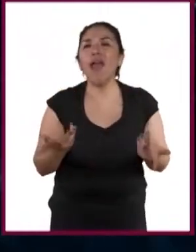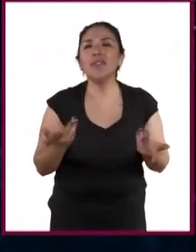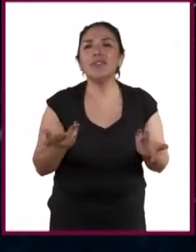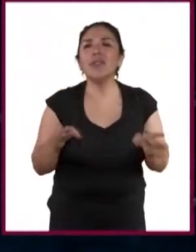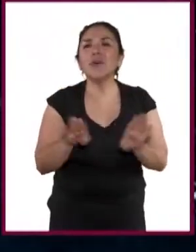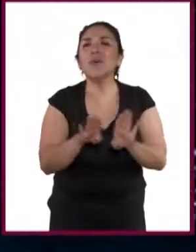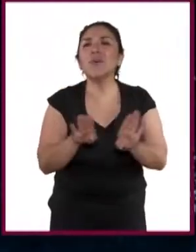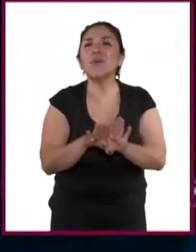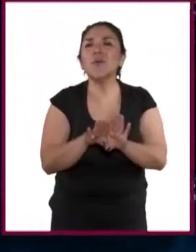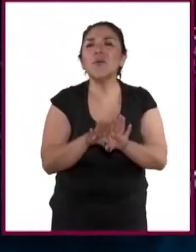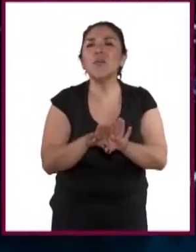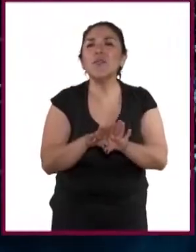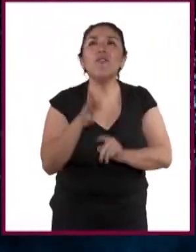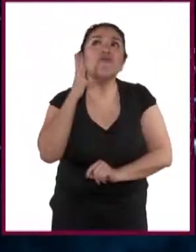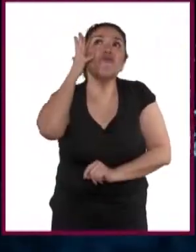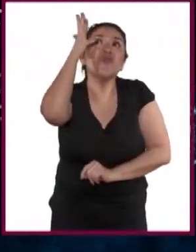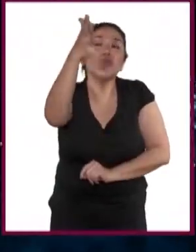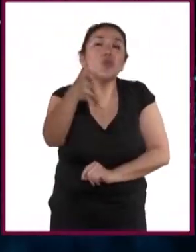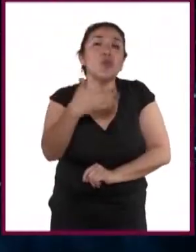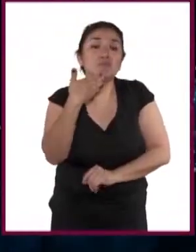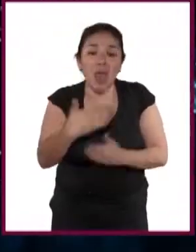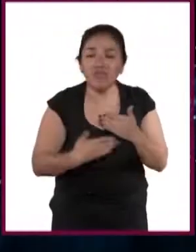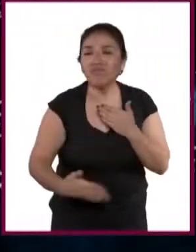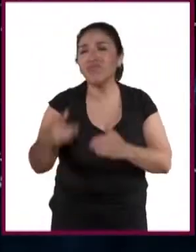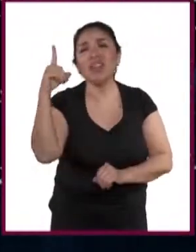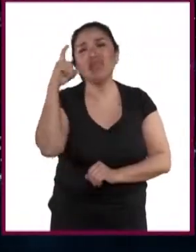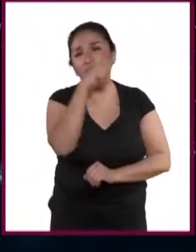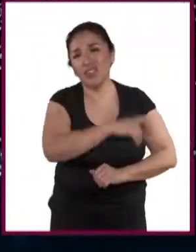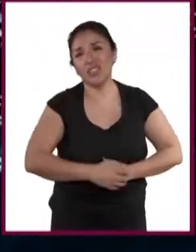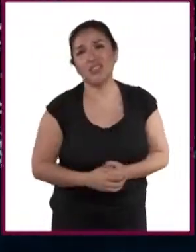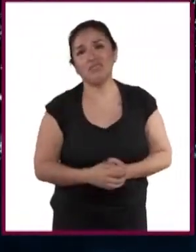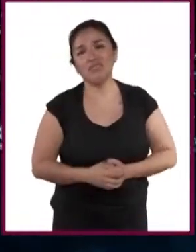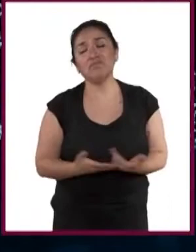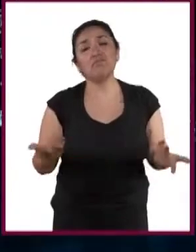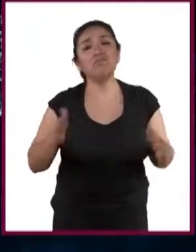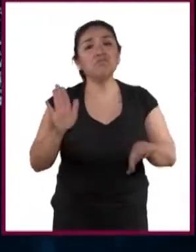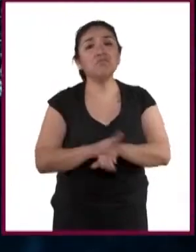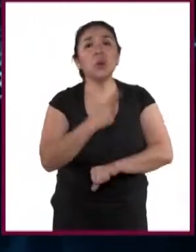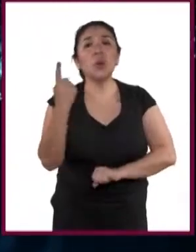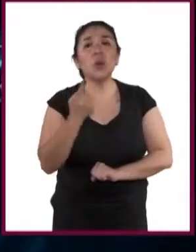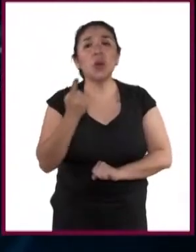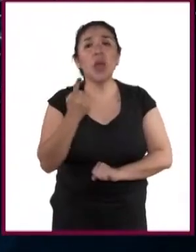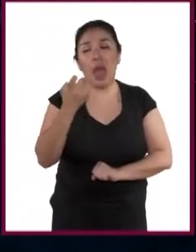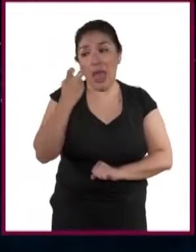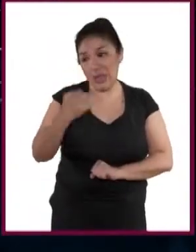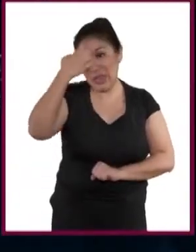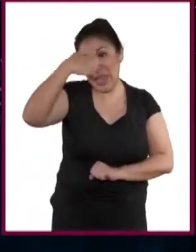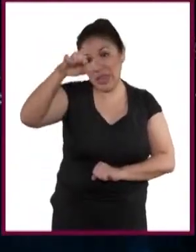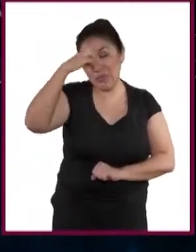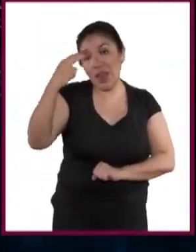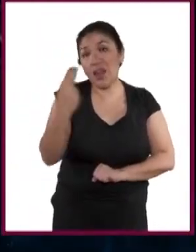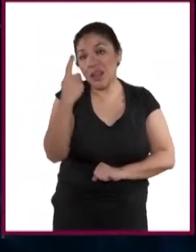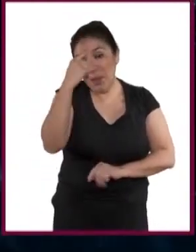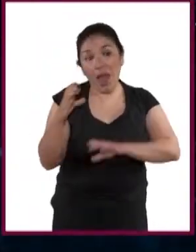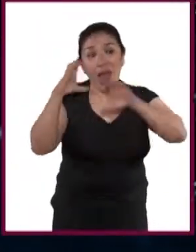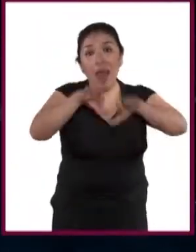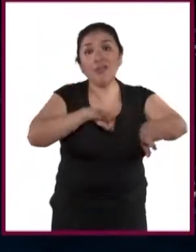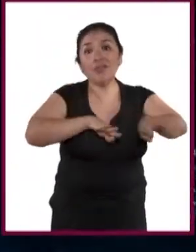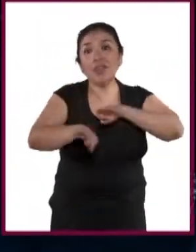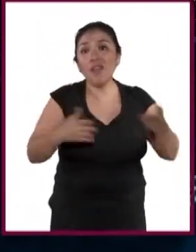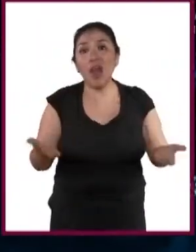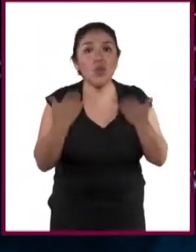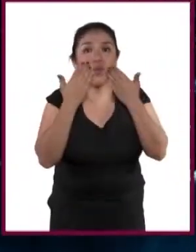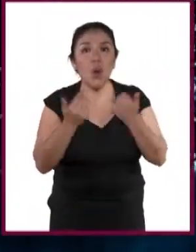un futuro alguno. Difícil, porque necesito experiencia para tener buen trabajo.